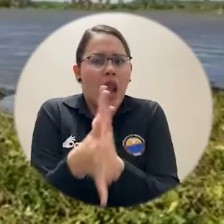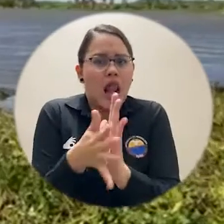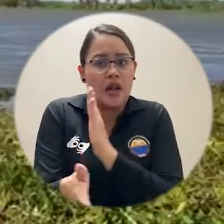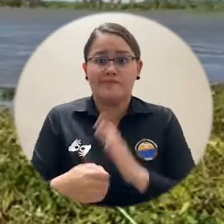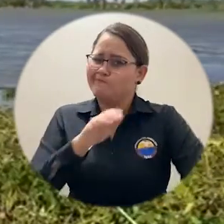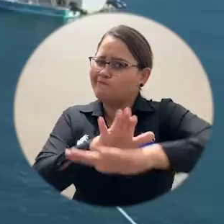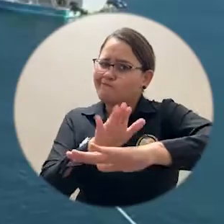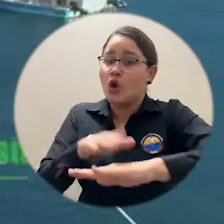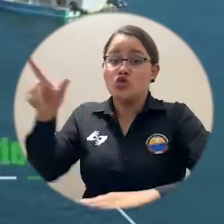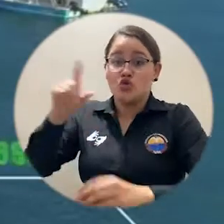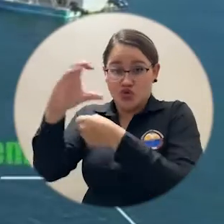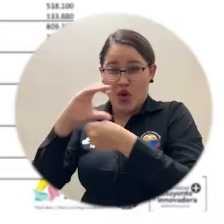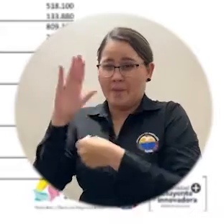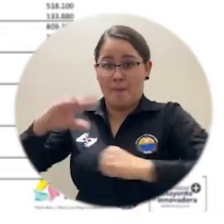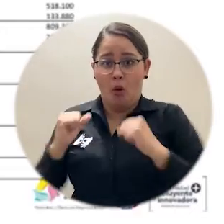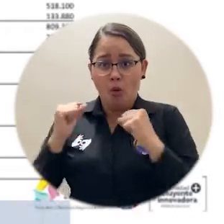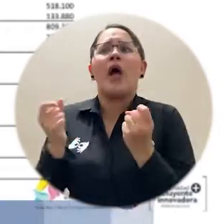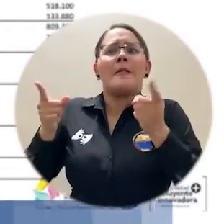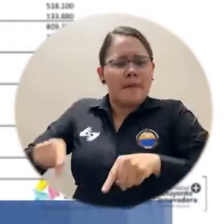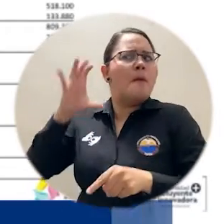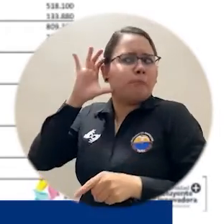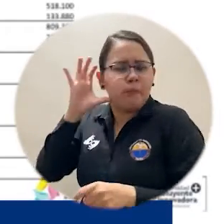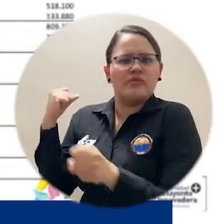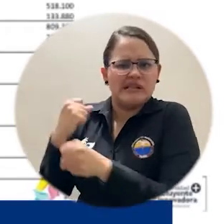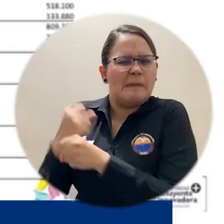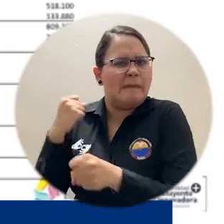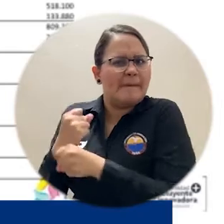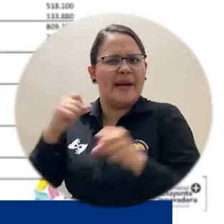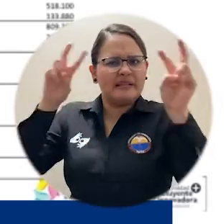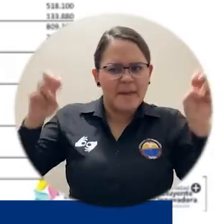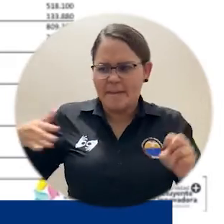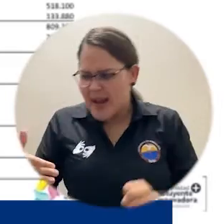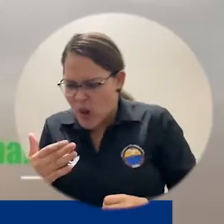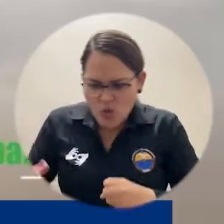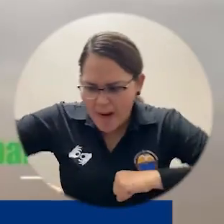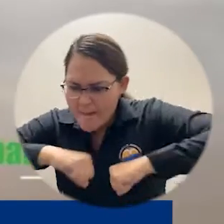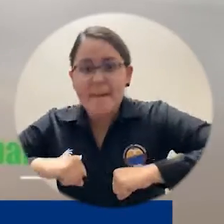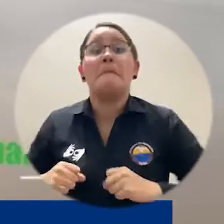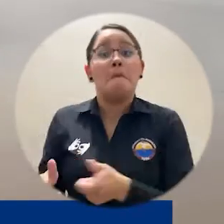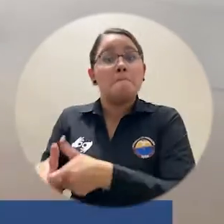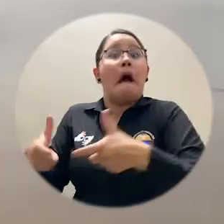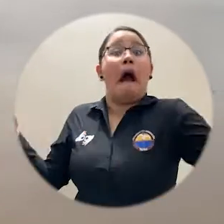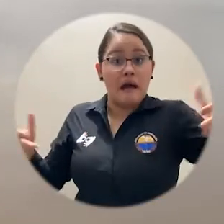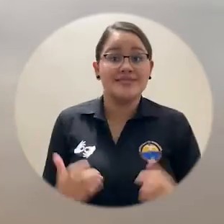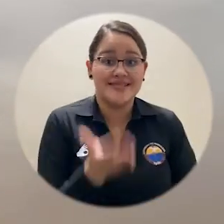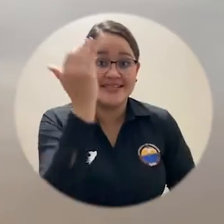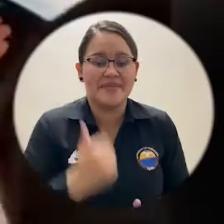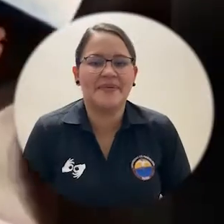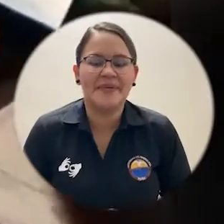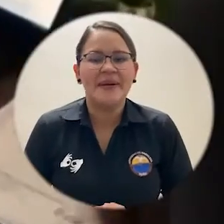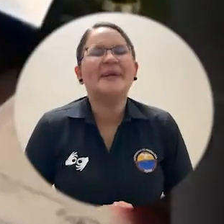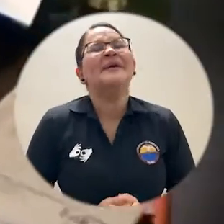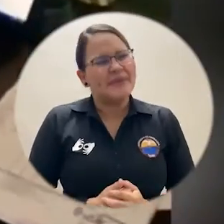de la ciudad de Bogotá. En cuanto a la producción de especies por municipio, vemos que cada